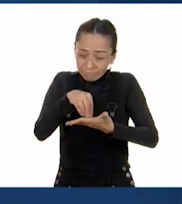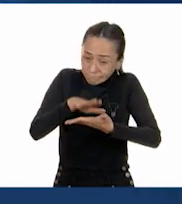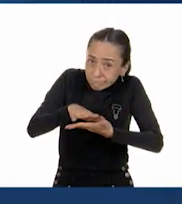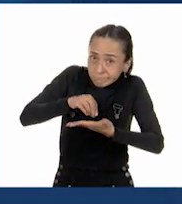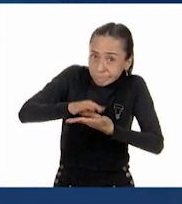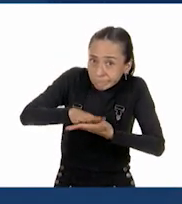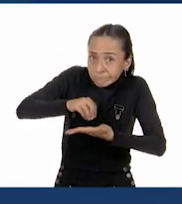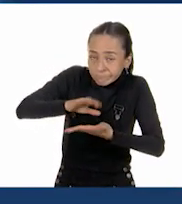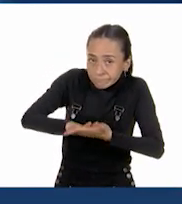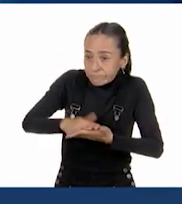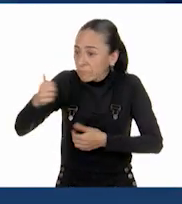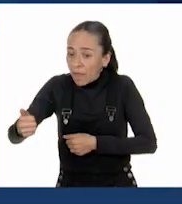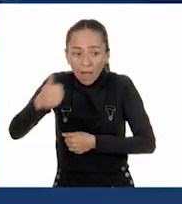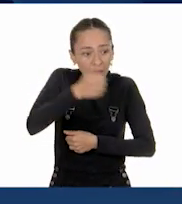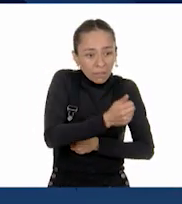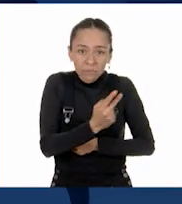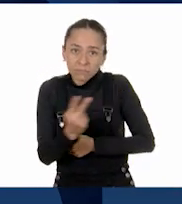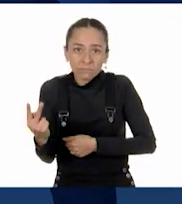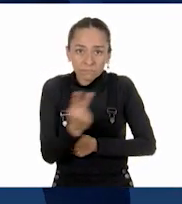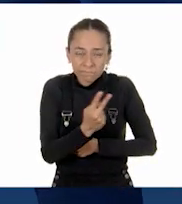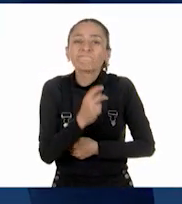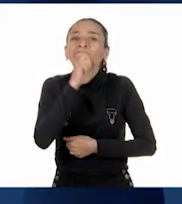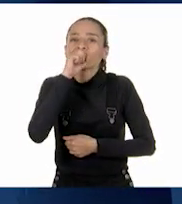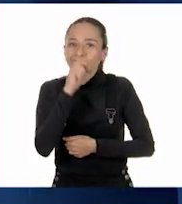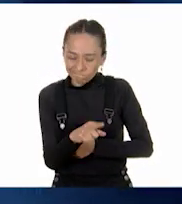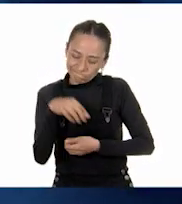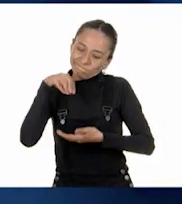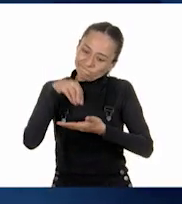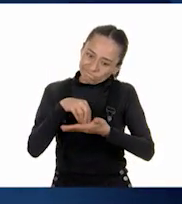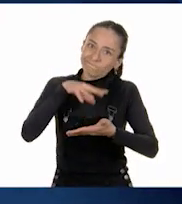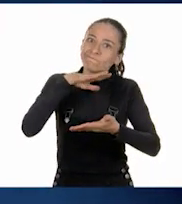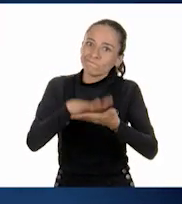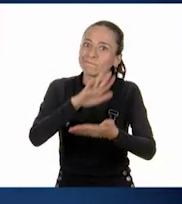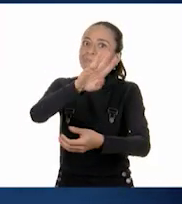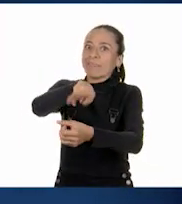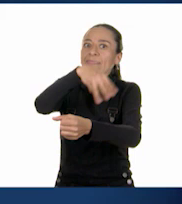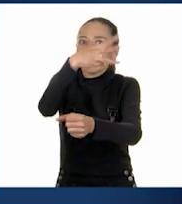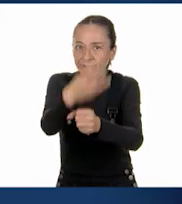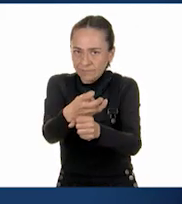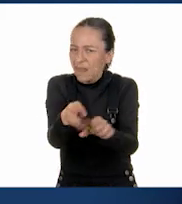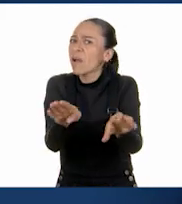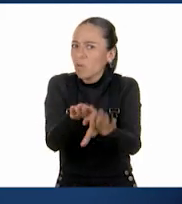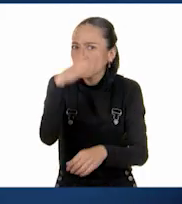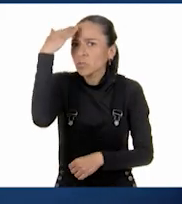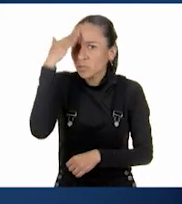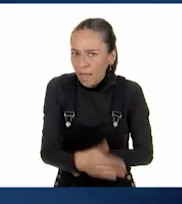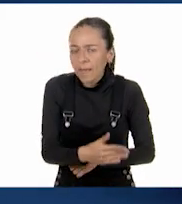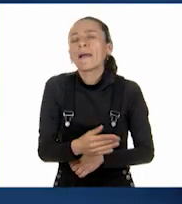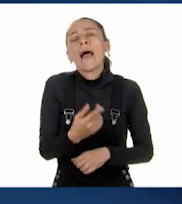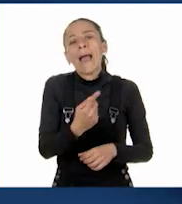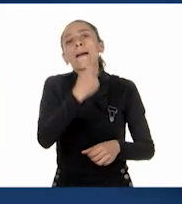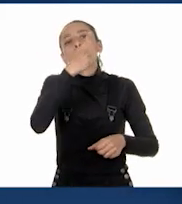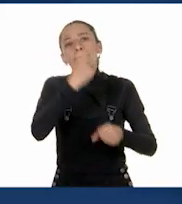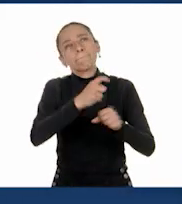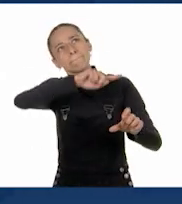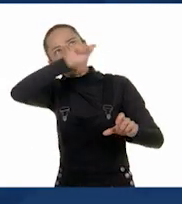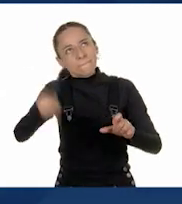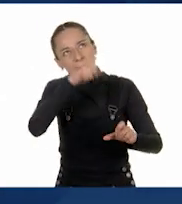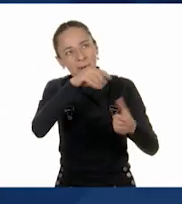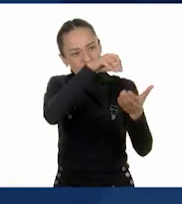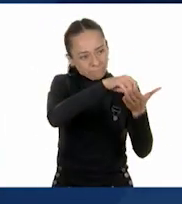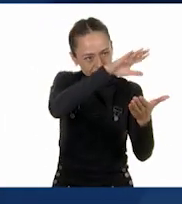una tercera fracción. Esta se debe encontrar entre las dos fracciones que salieron en la ruleta.